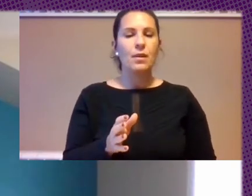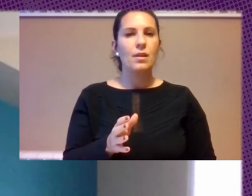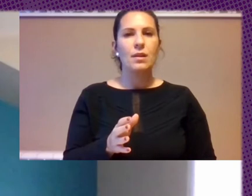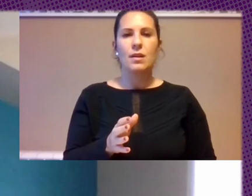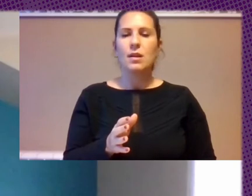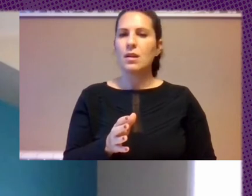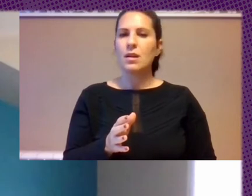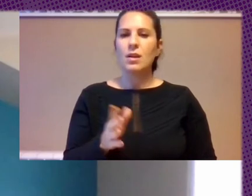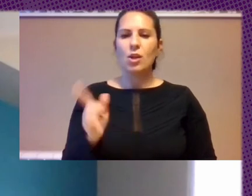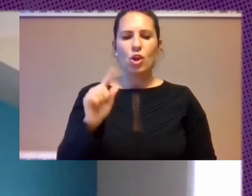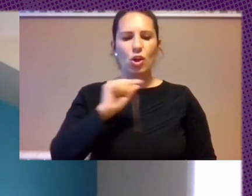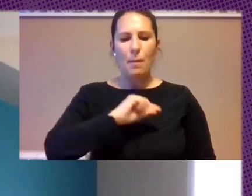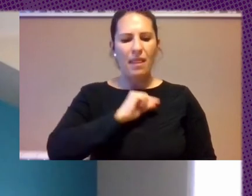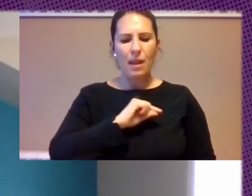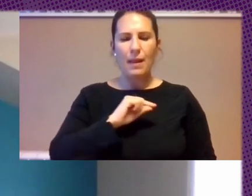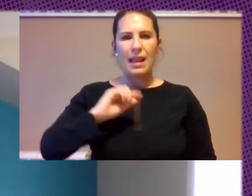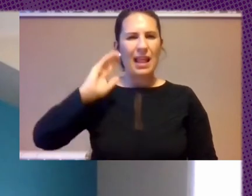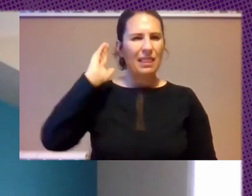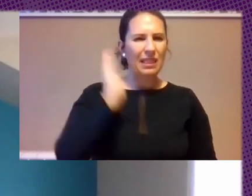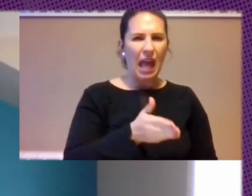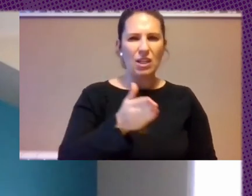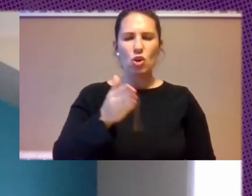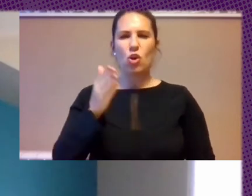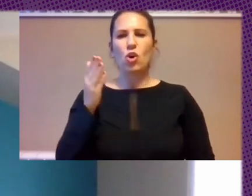El Profundo Daño Y La Total Penetración De